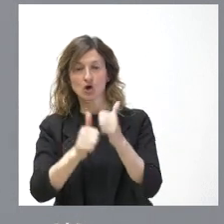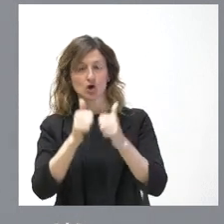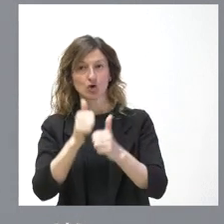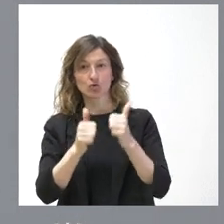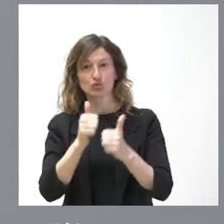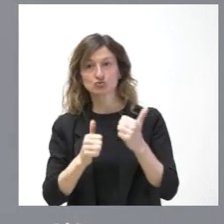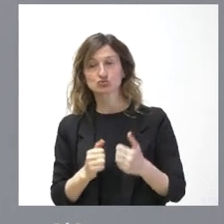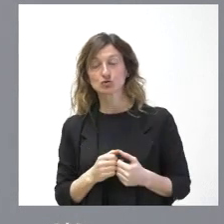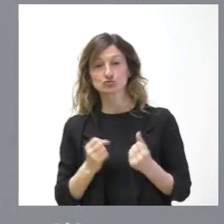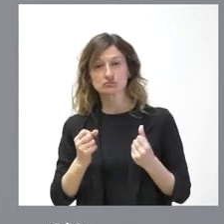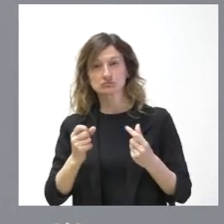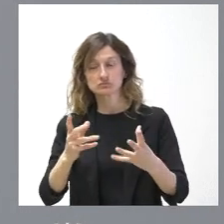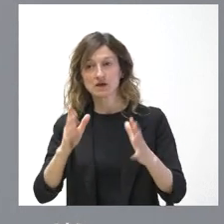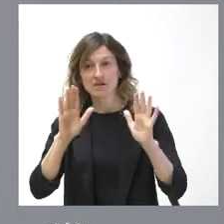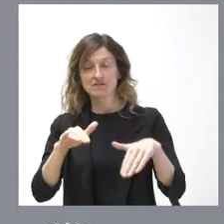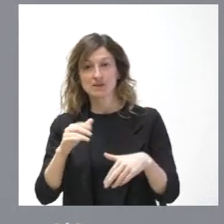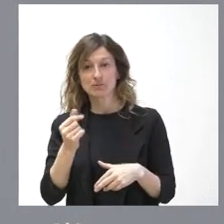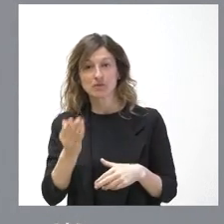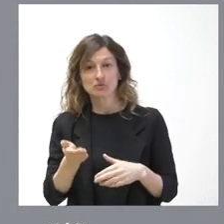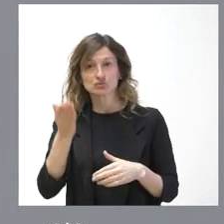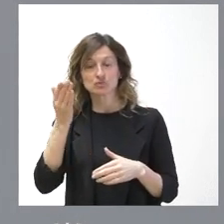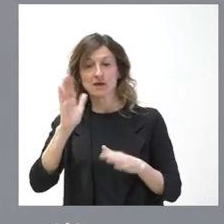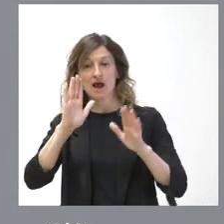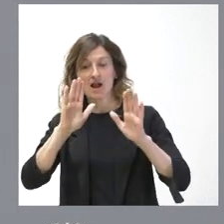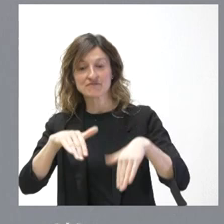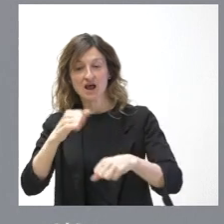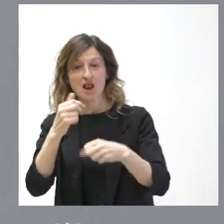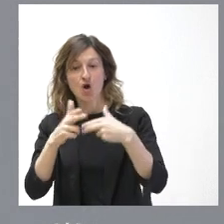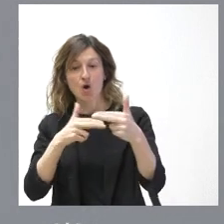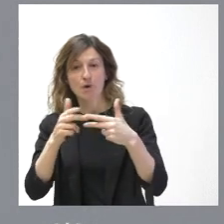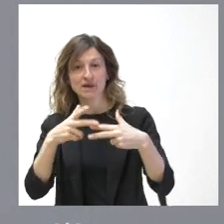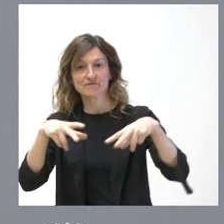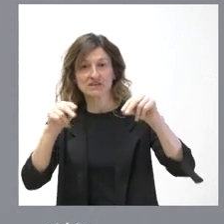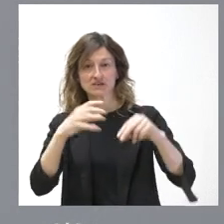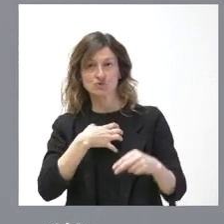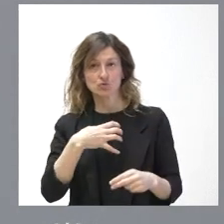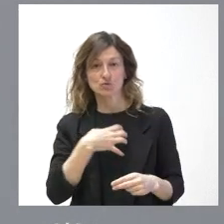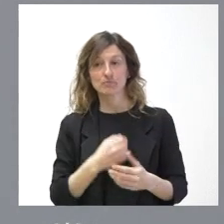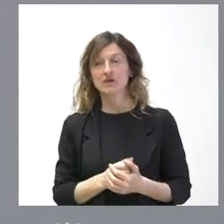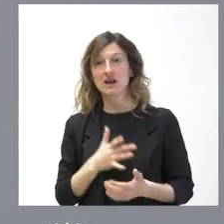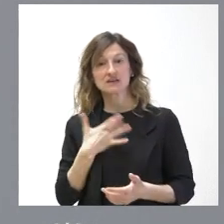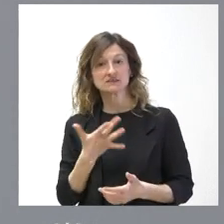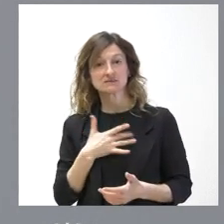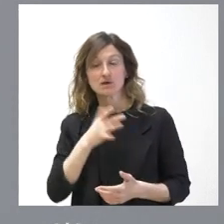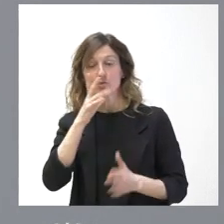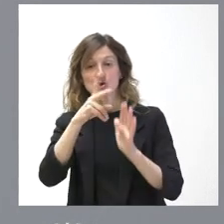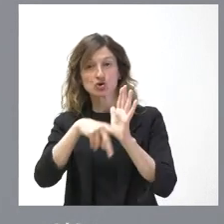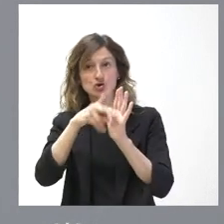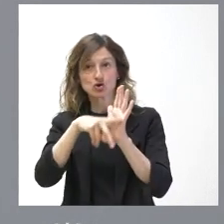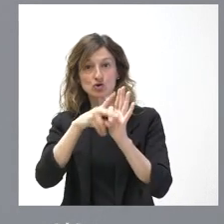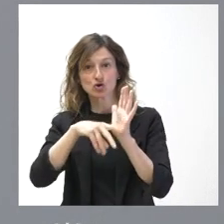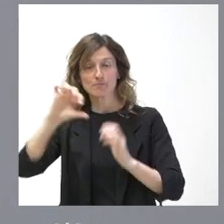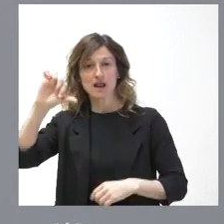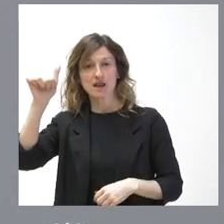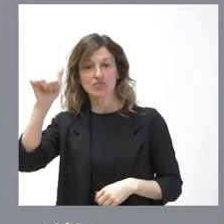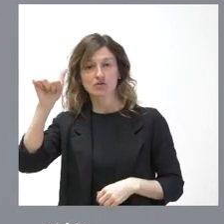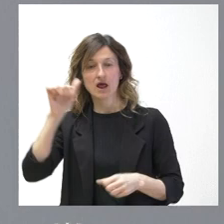como consecuencia de los altos niveles de inflación, pues no pueden concluir estas obras. Desgraciadamente, la normativa nacional